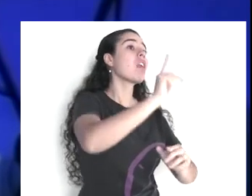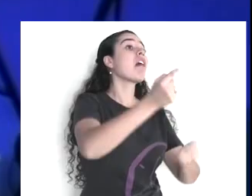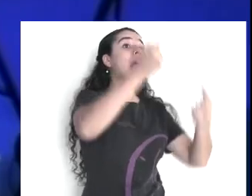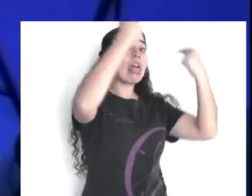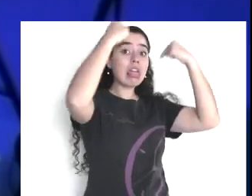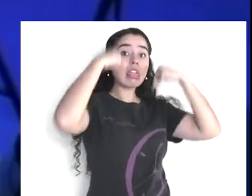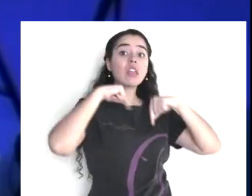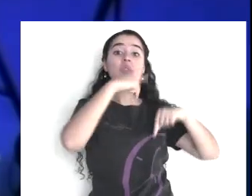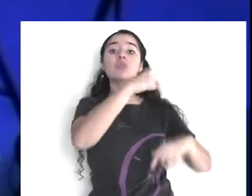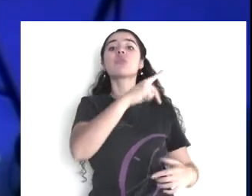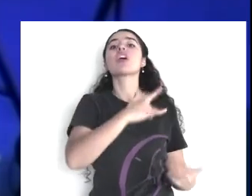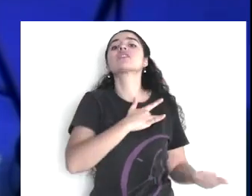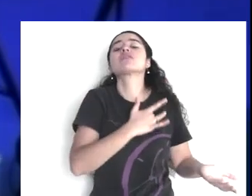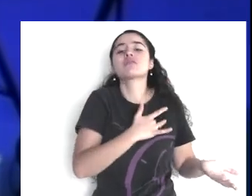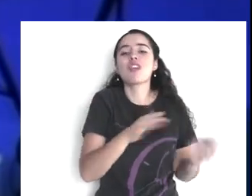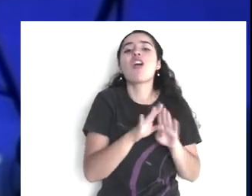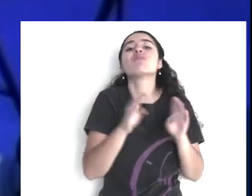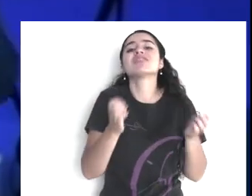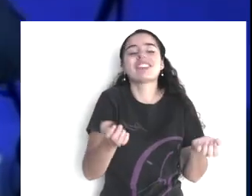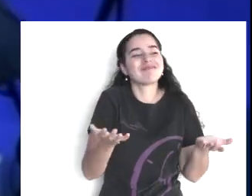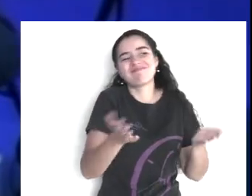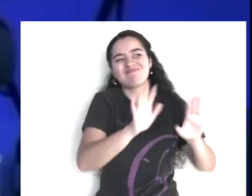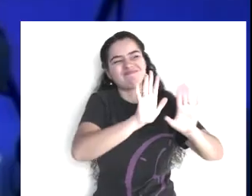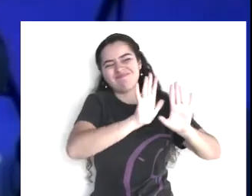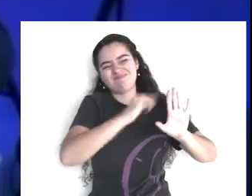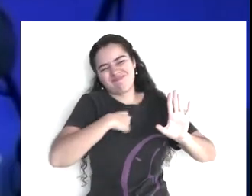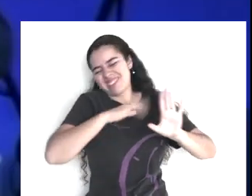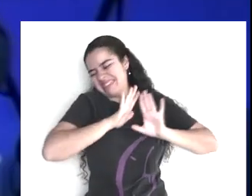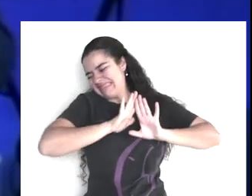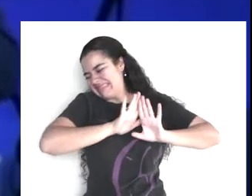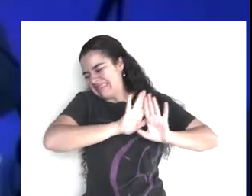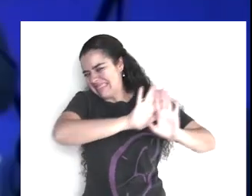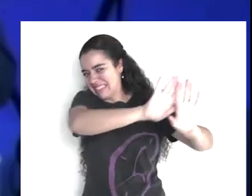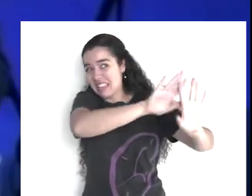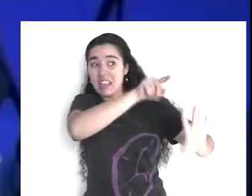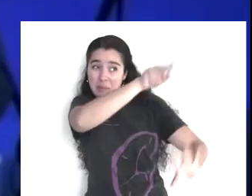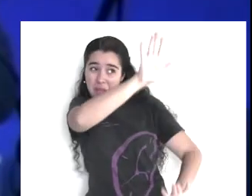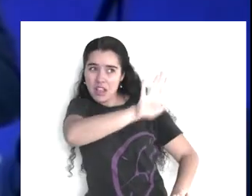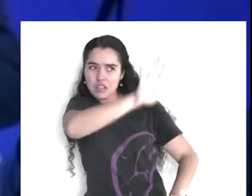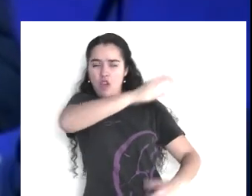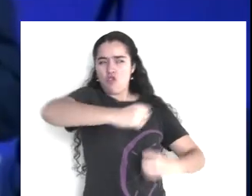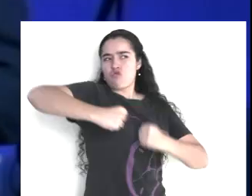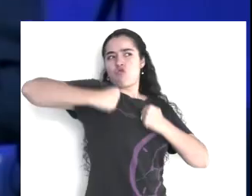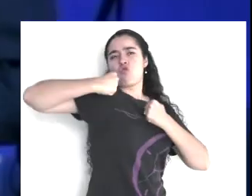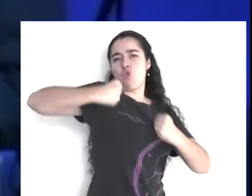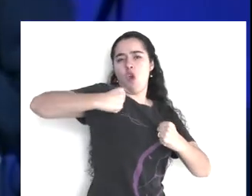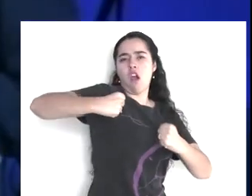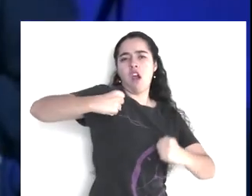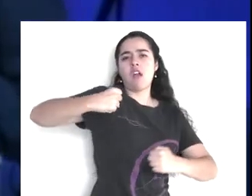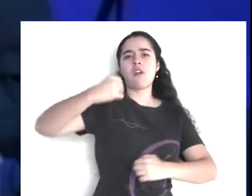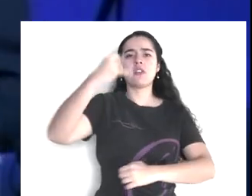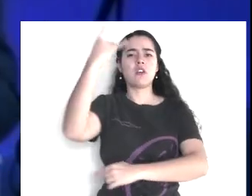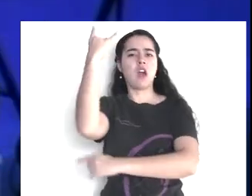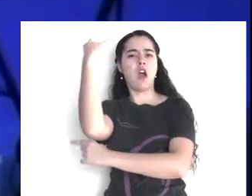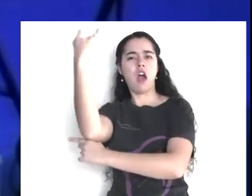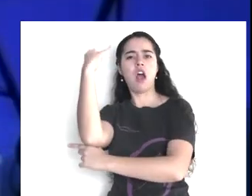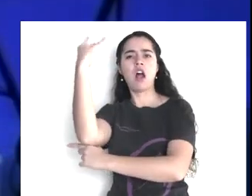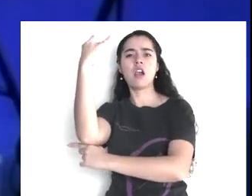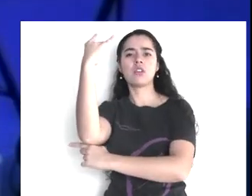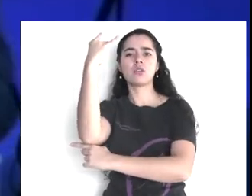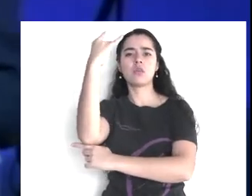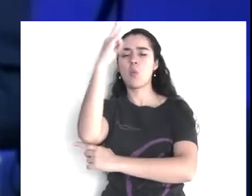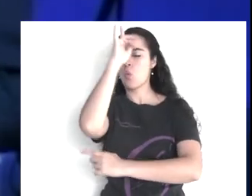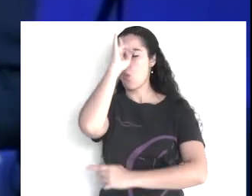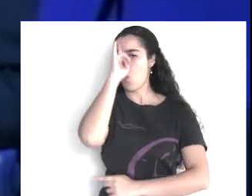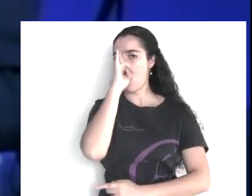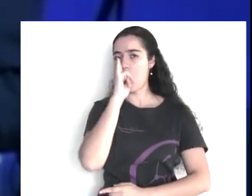ni a lo grande de su estatura, o sea, lo vio grandote y apuesto, dijo, este es, sí, porque